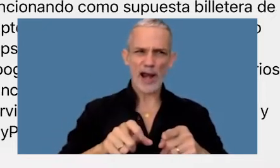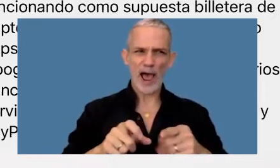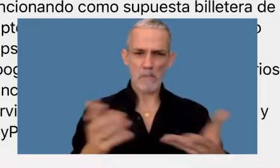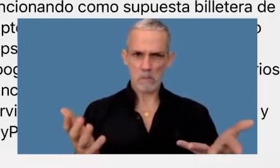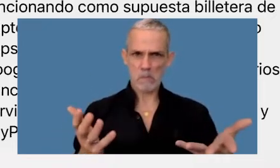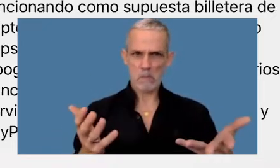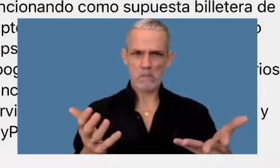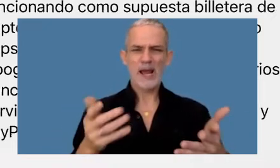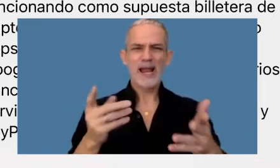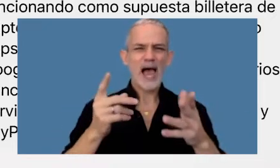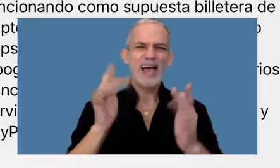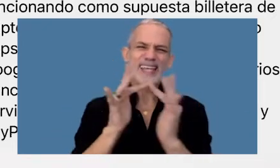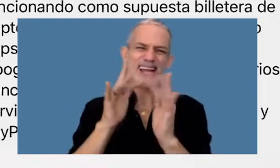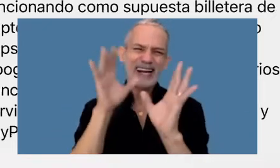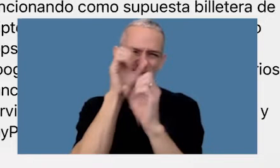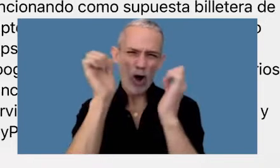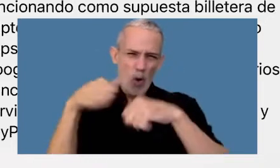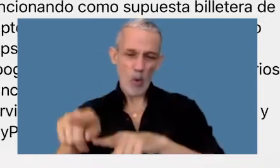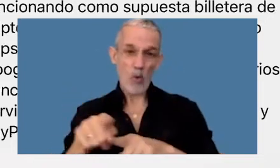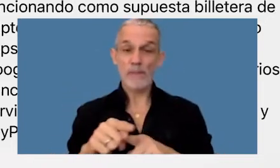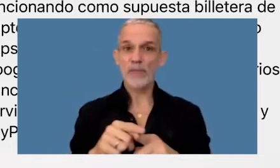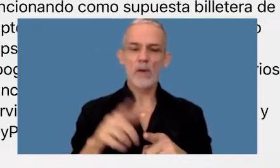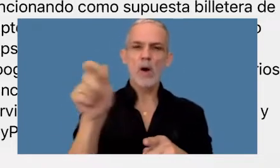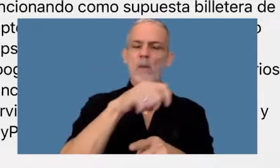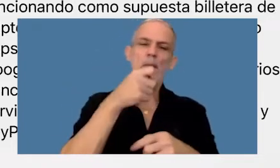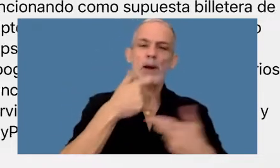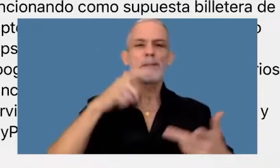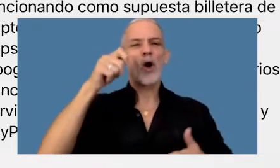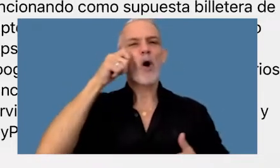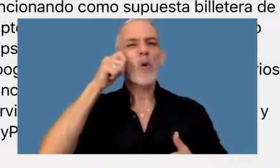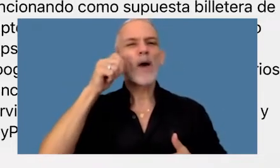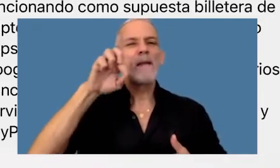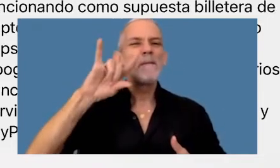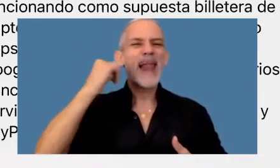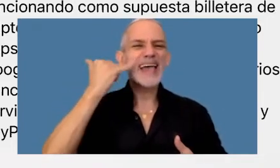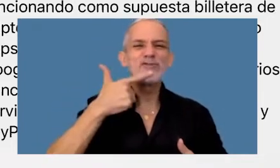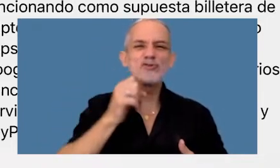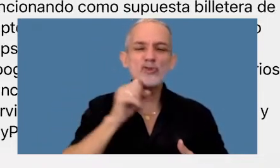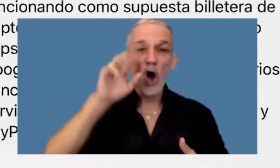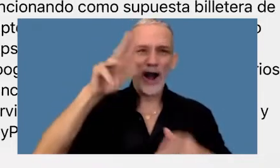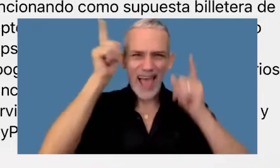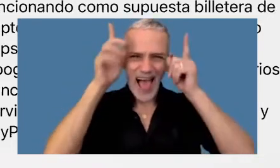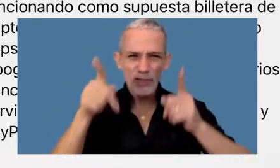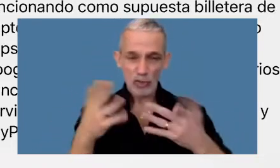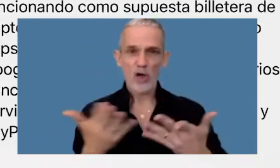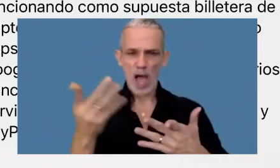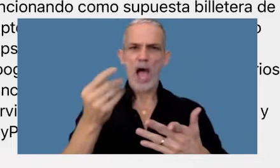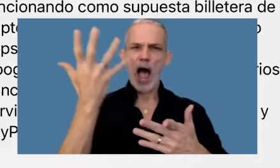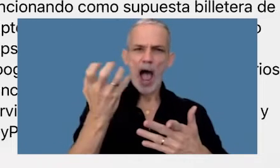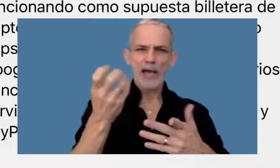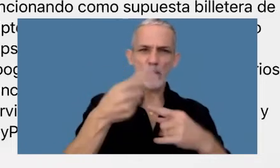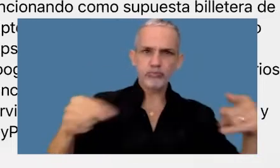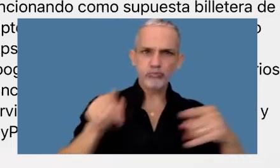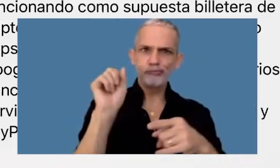la dark web aún las tiendas oficiales como el Google Play Store incluyen plataformas y esta es solo una